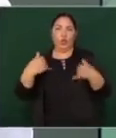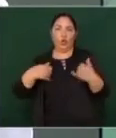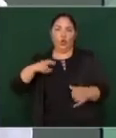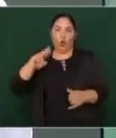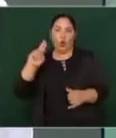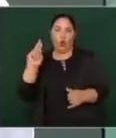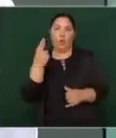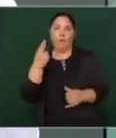becados. ¡Gracias! ¡Gracias!